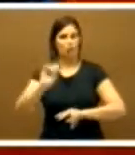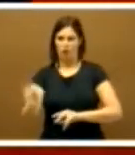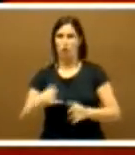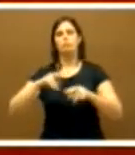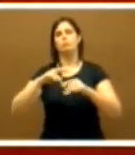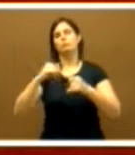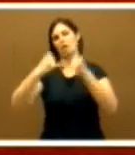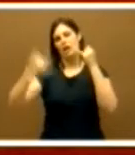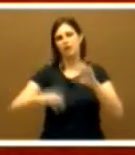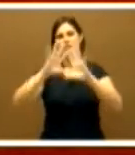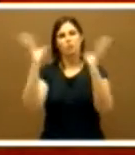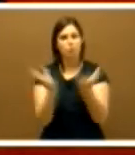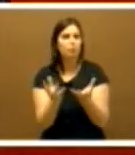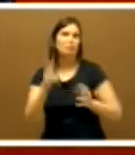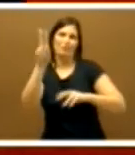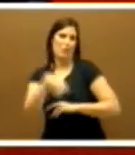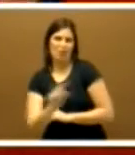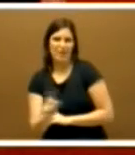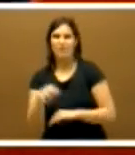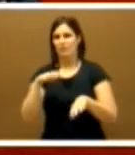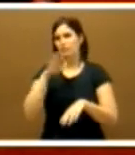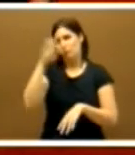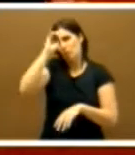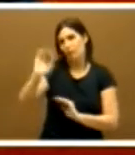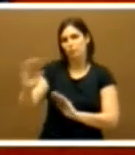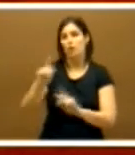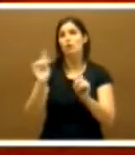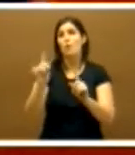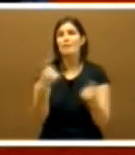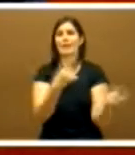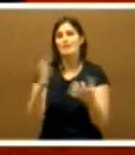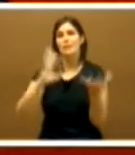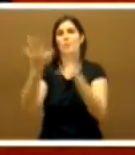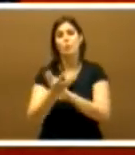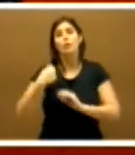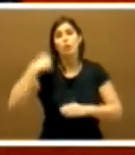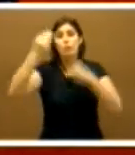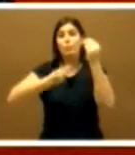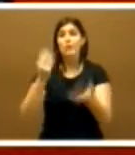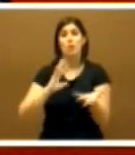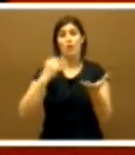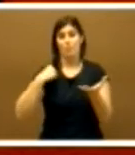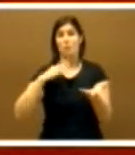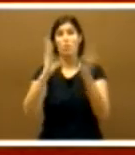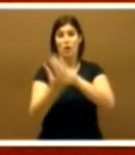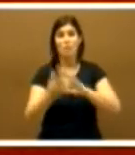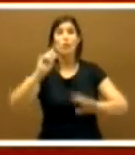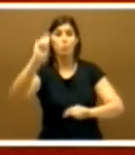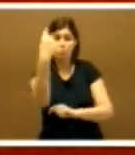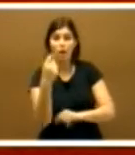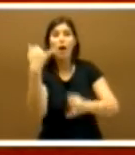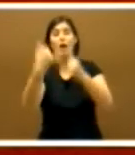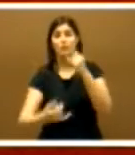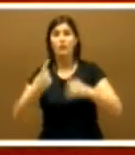no estamos ante un mundo globalizado. Por tanto, todo depende del cambio y el cambio producirá, entiendo, efectos que desde nuestra acción de